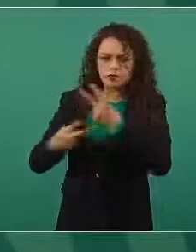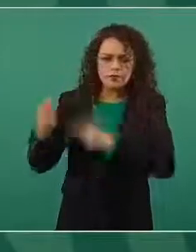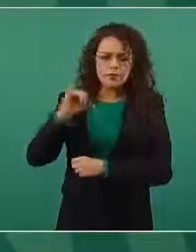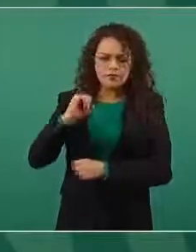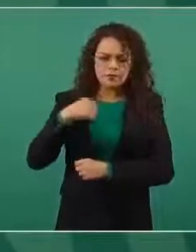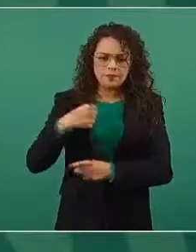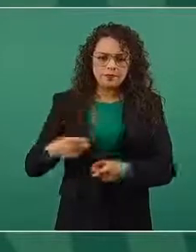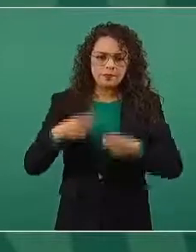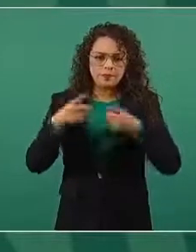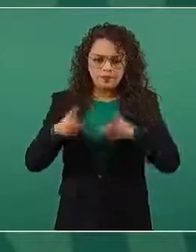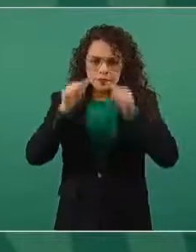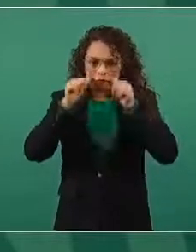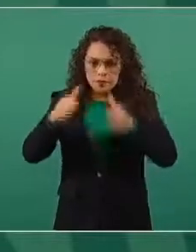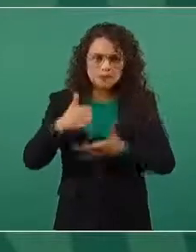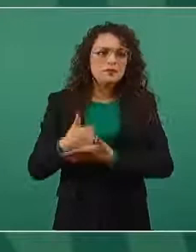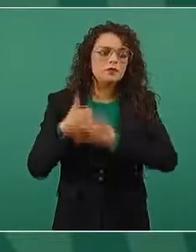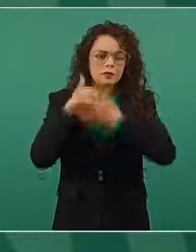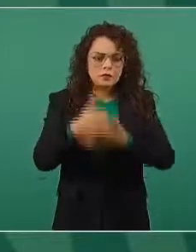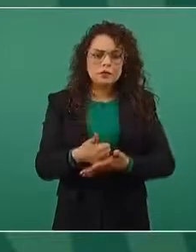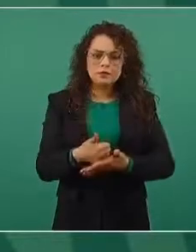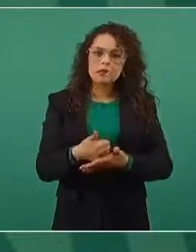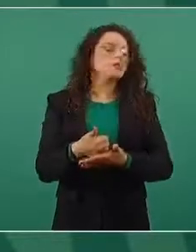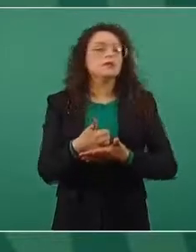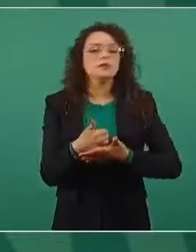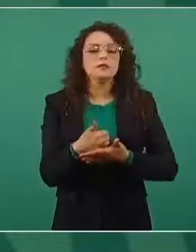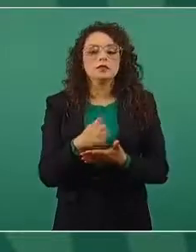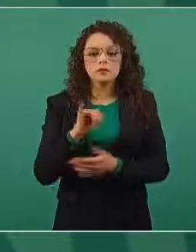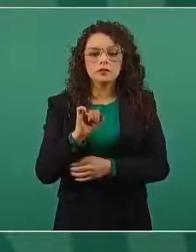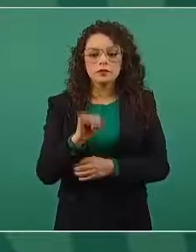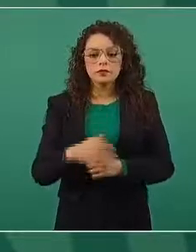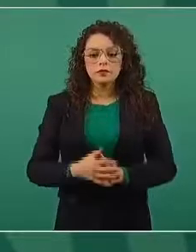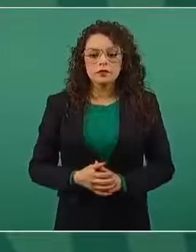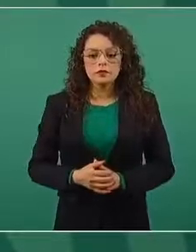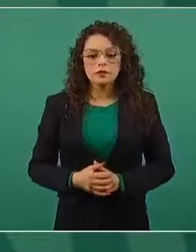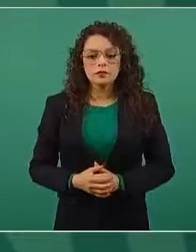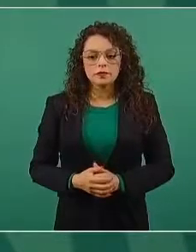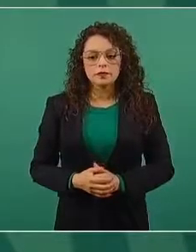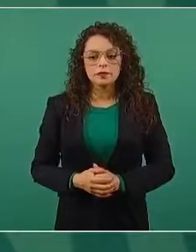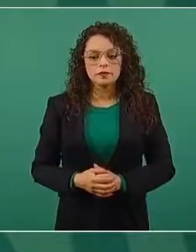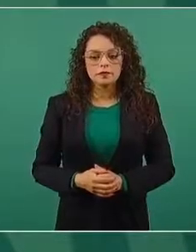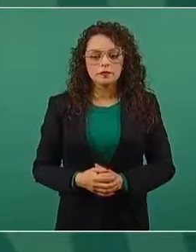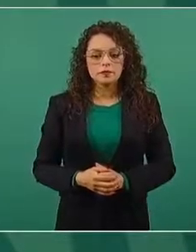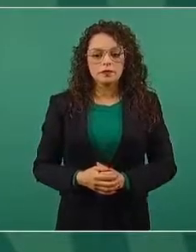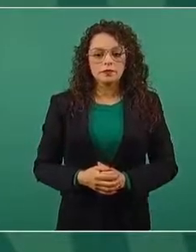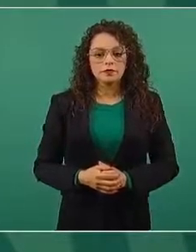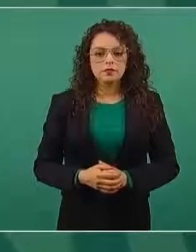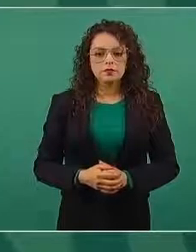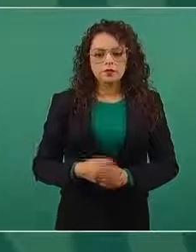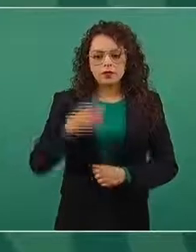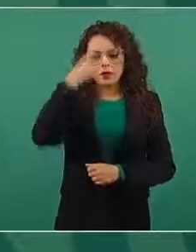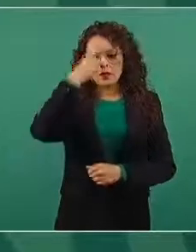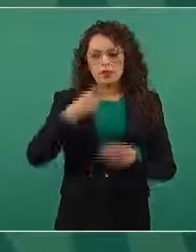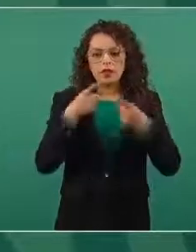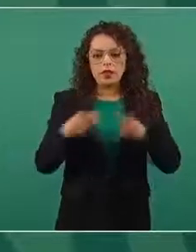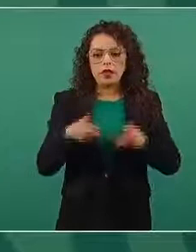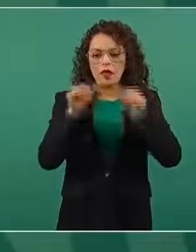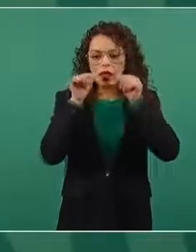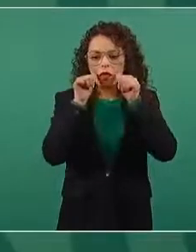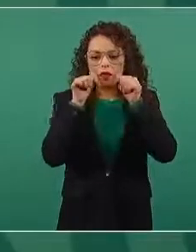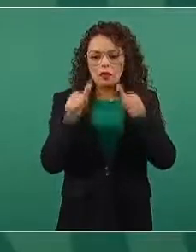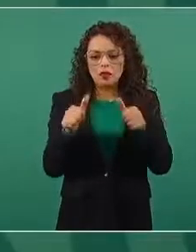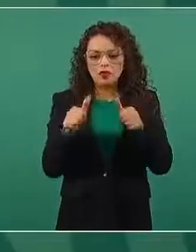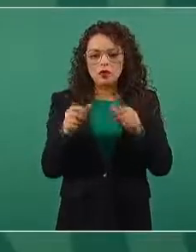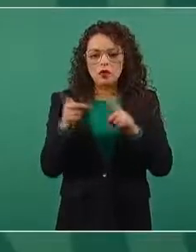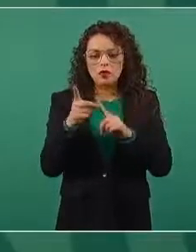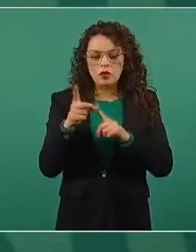podemos ayudar para que sea atendida en la Secretaría